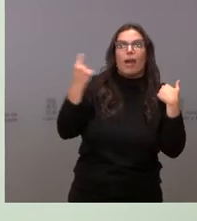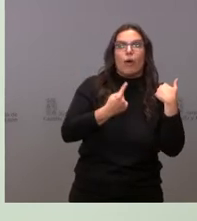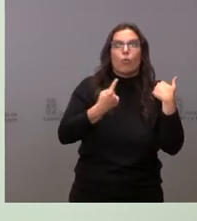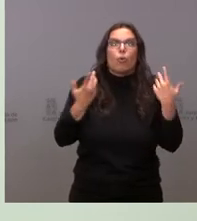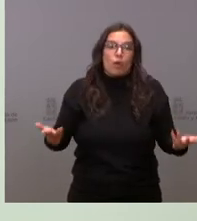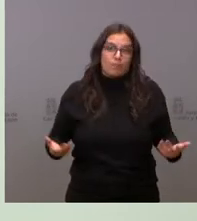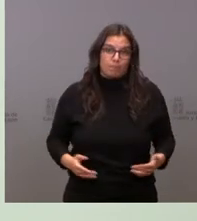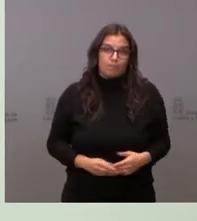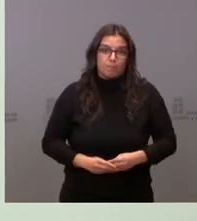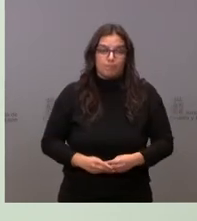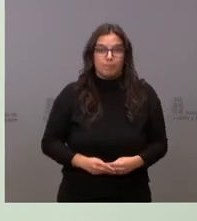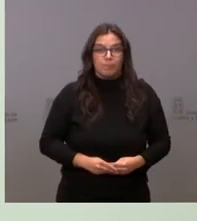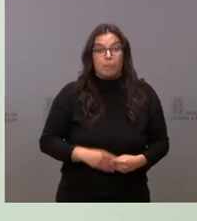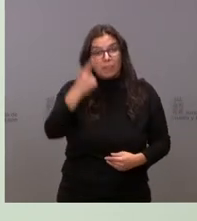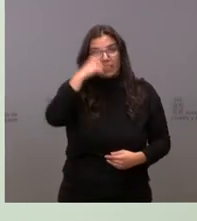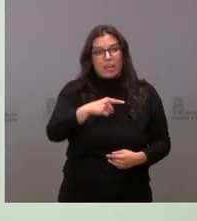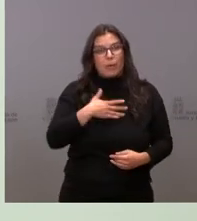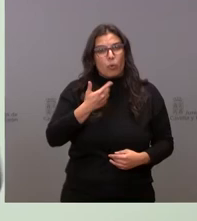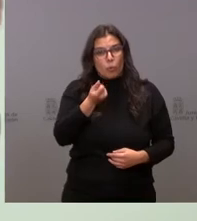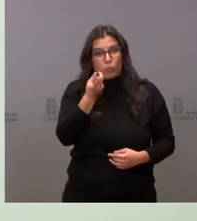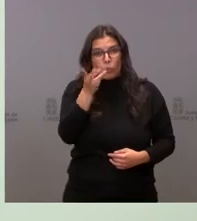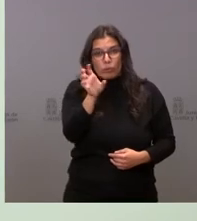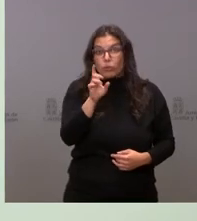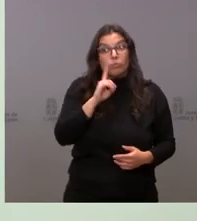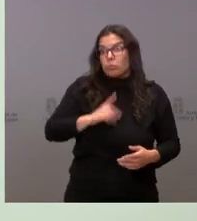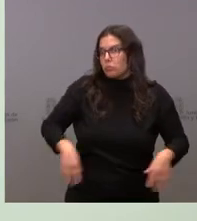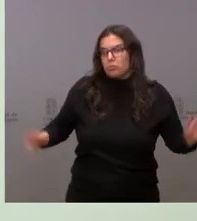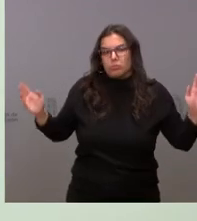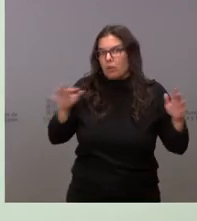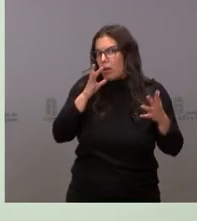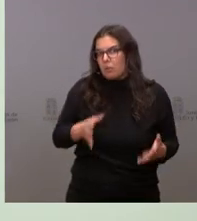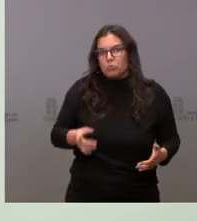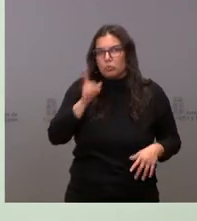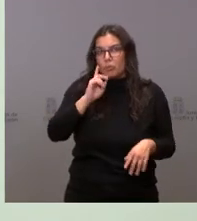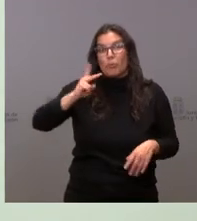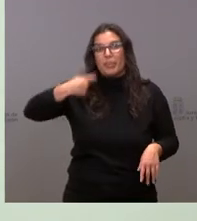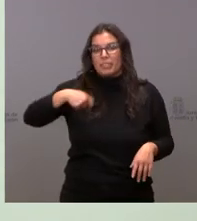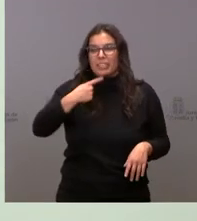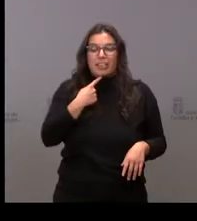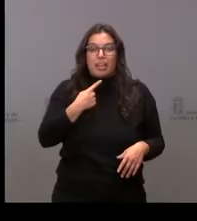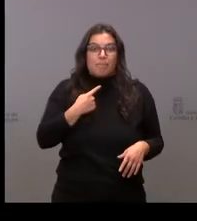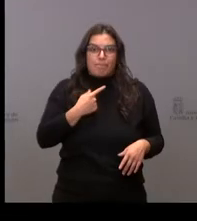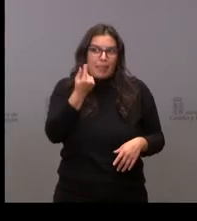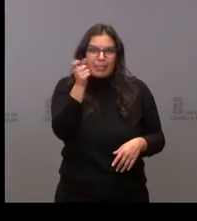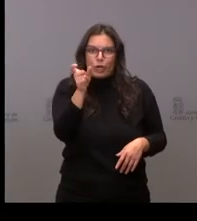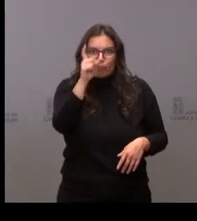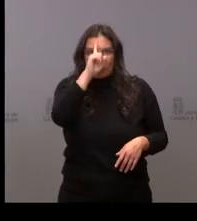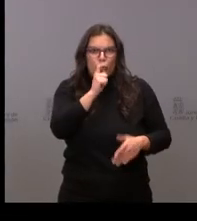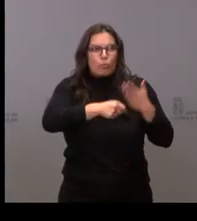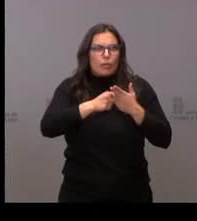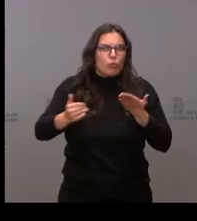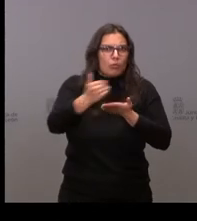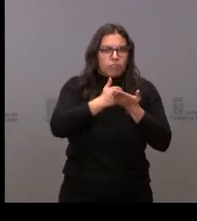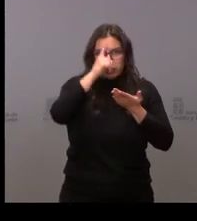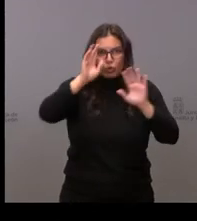responsabilidad. ¿Y sabemos cuánto podría ser la cantidad? No, no, no. En este momento no se sabe, pero sí que les puedo anunciar que, efectivamente, como ha dicho el presidente,